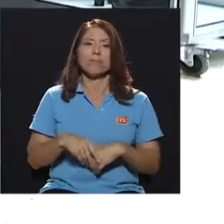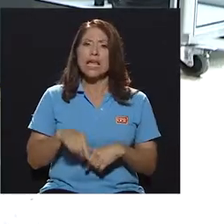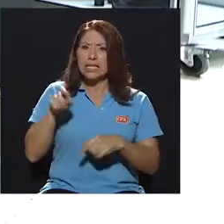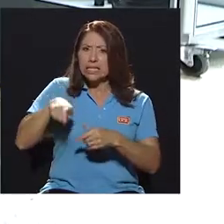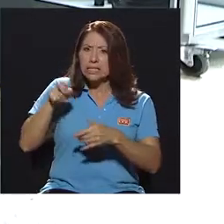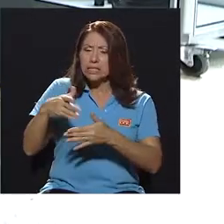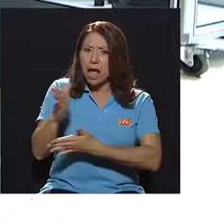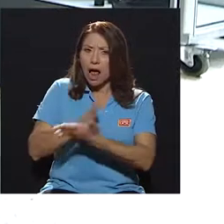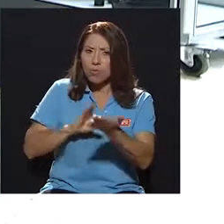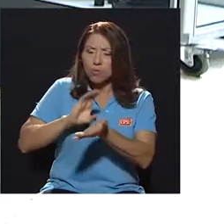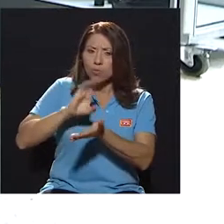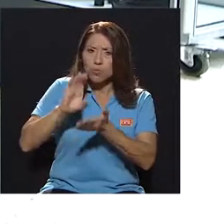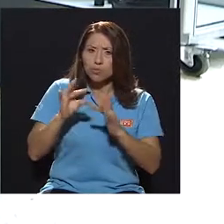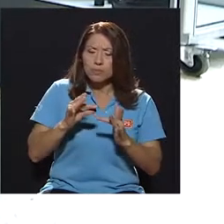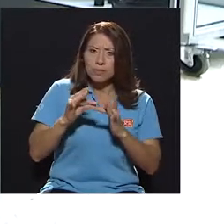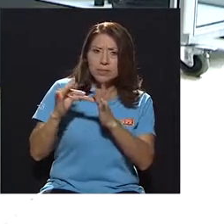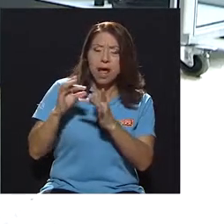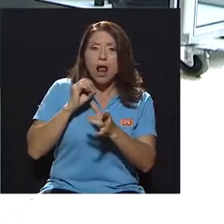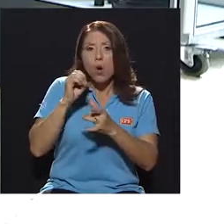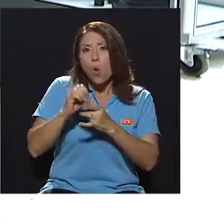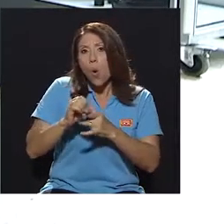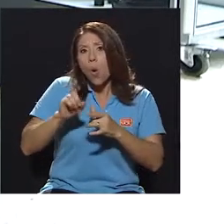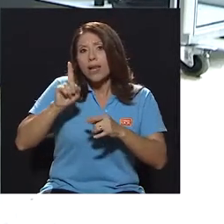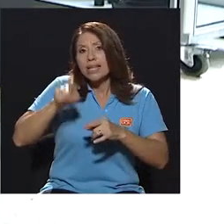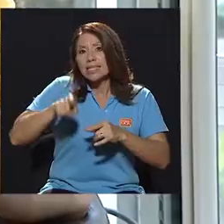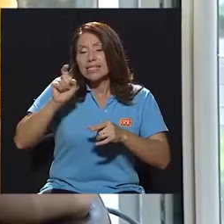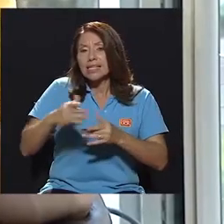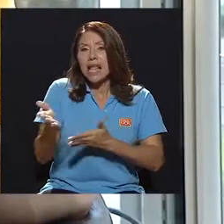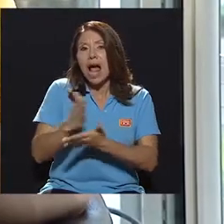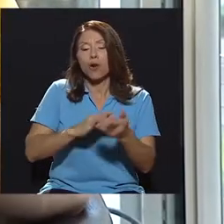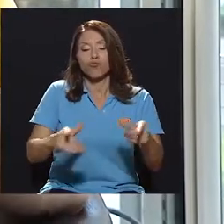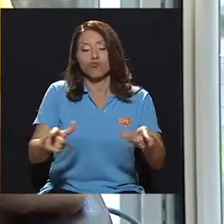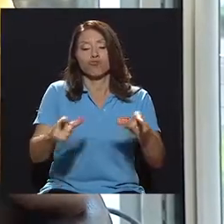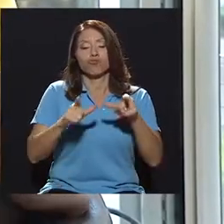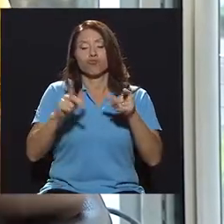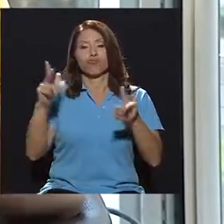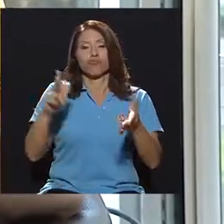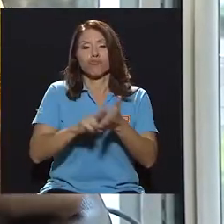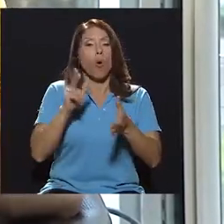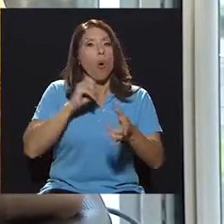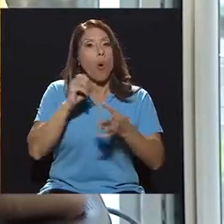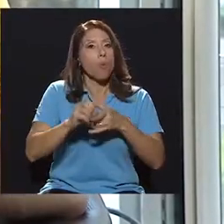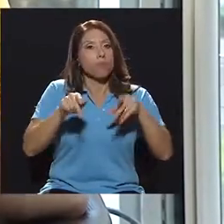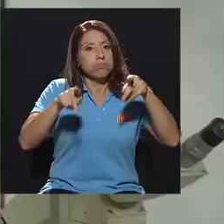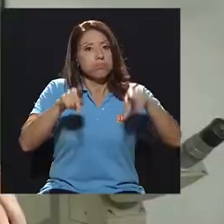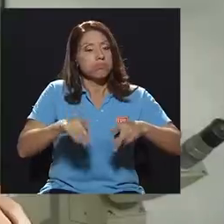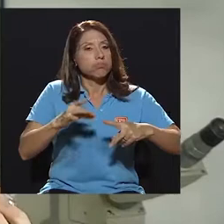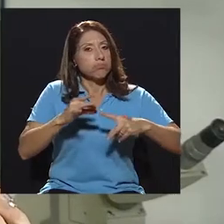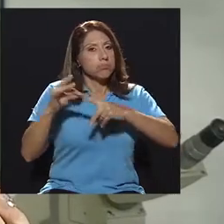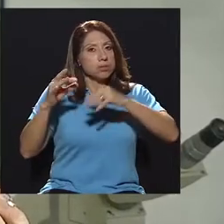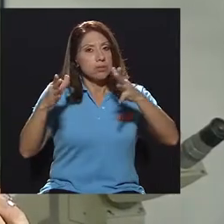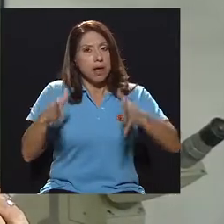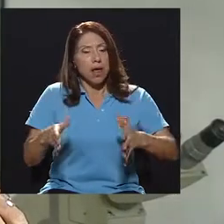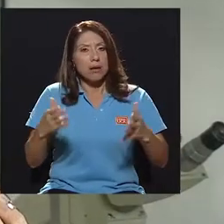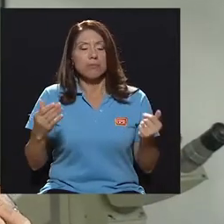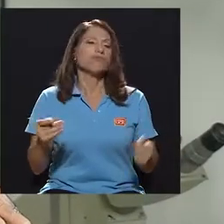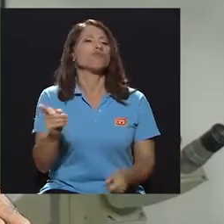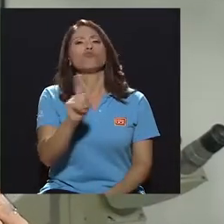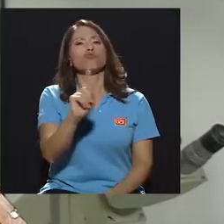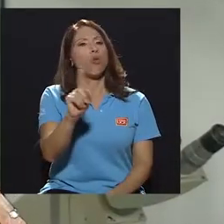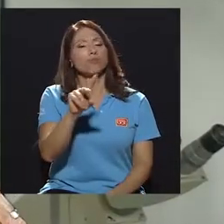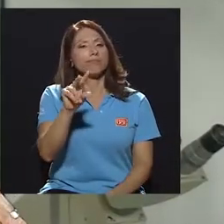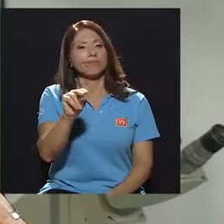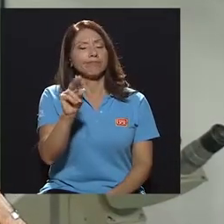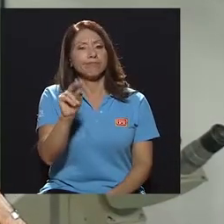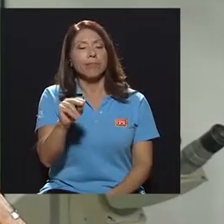especial? ¿Se necesita certificarse? ¿Tiene que ser una persona especialista? No, como te